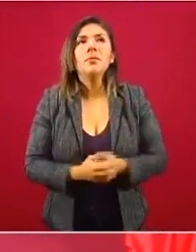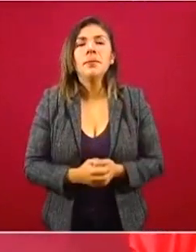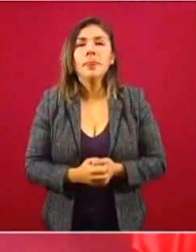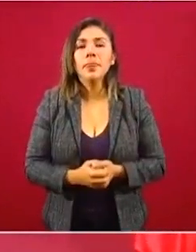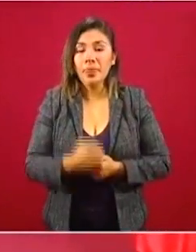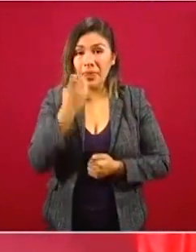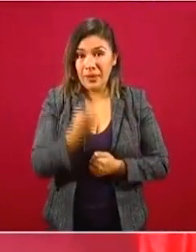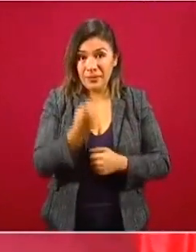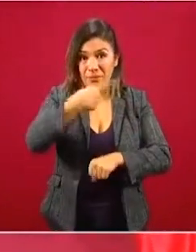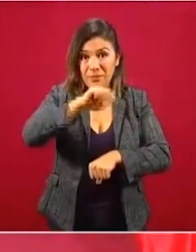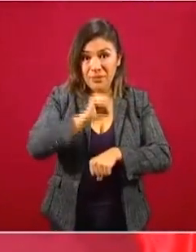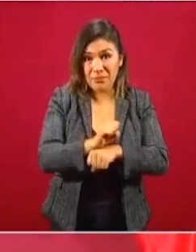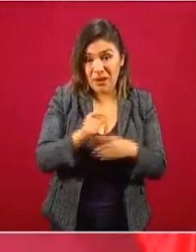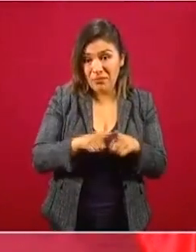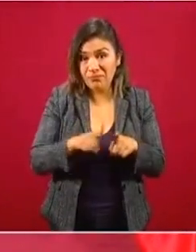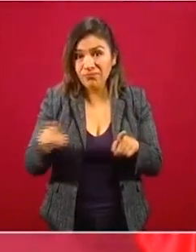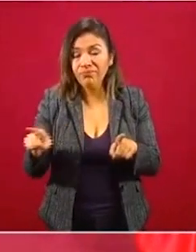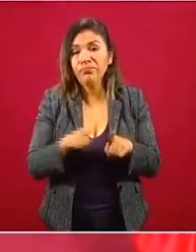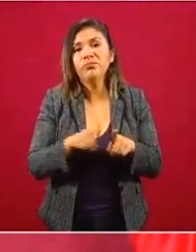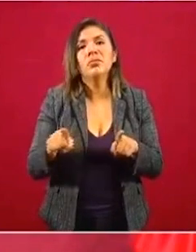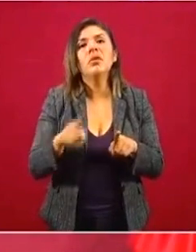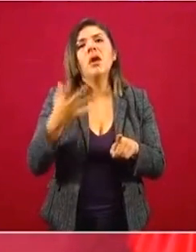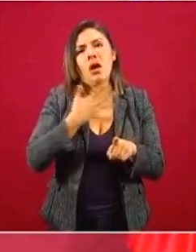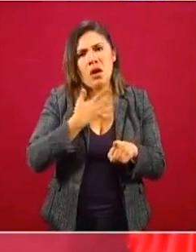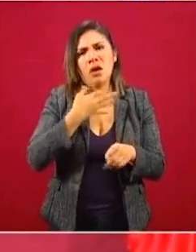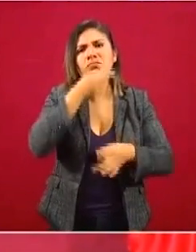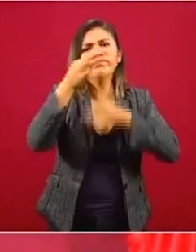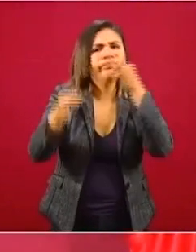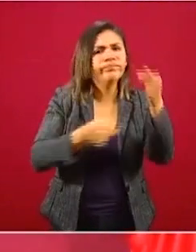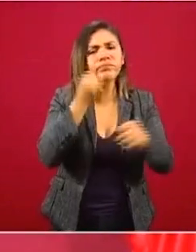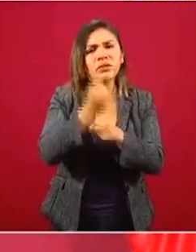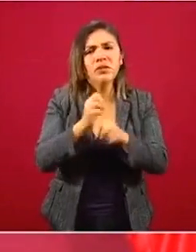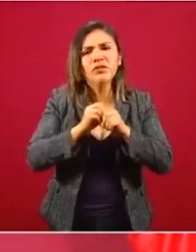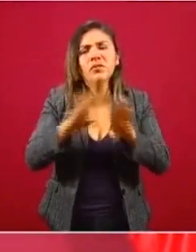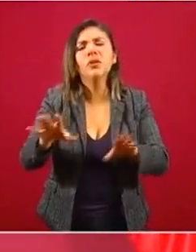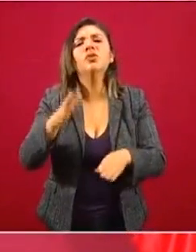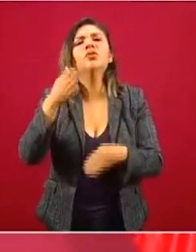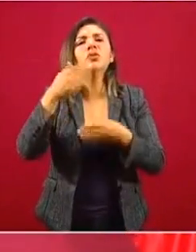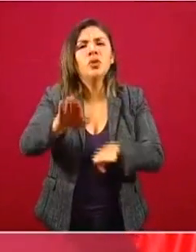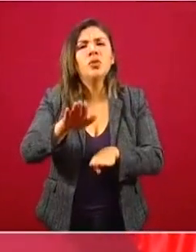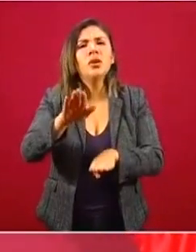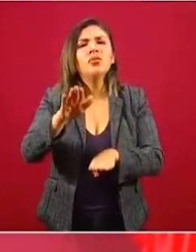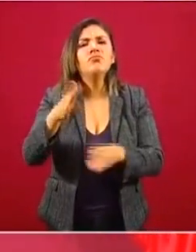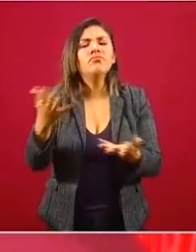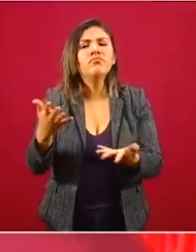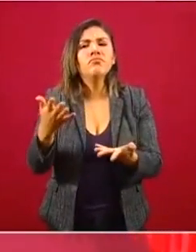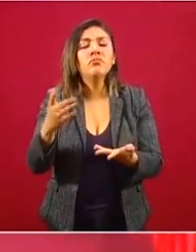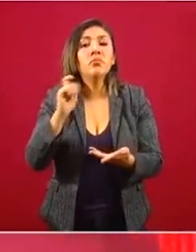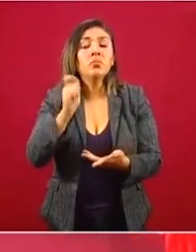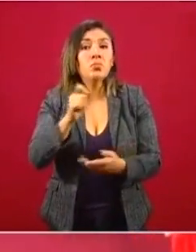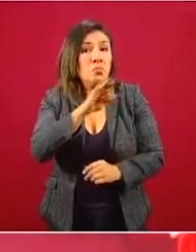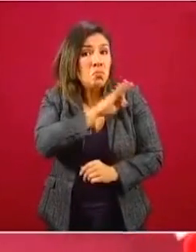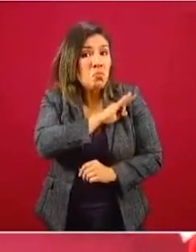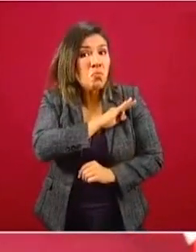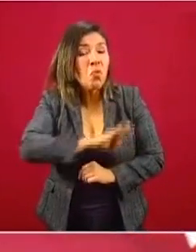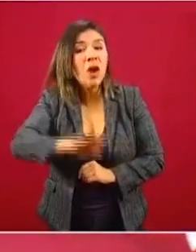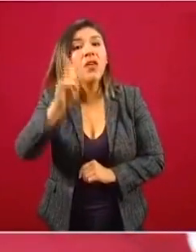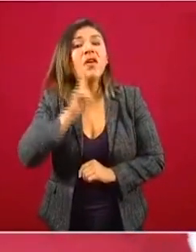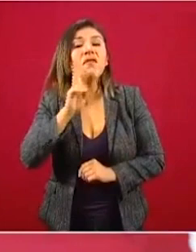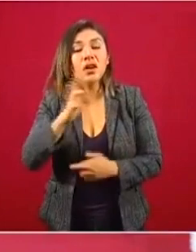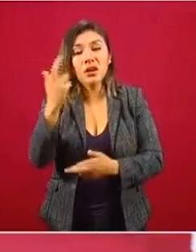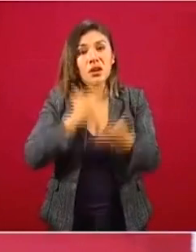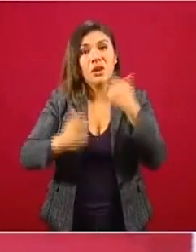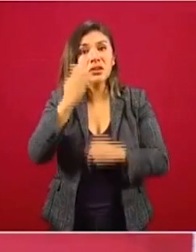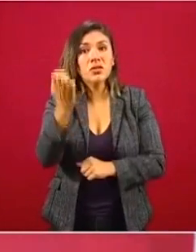semana se va a informar sobre la posibilidad del regreso a